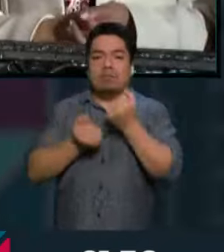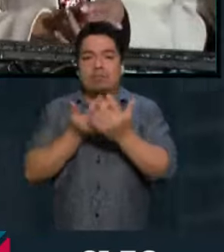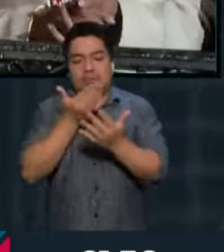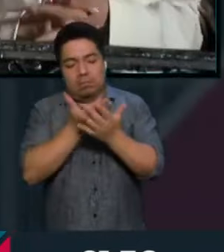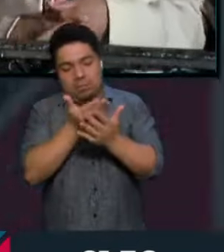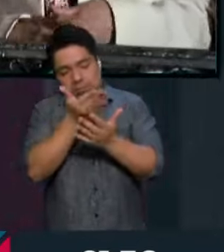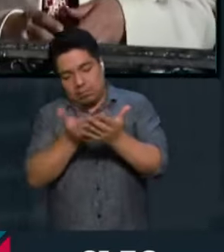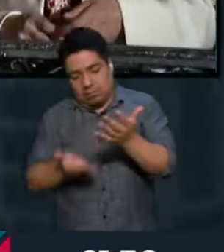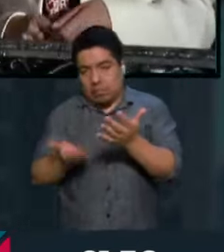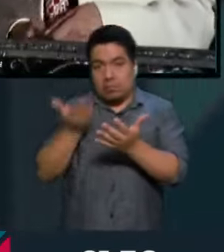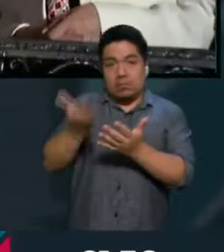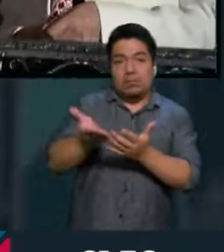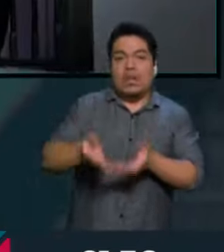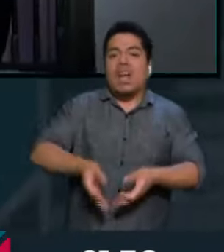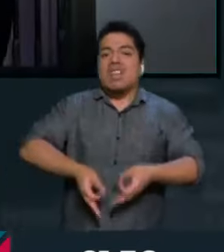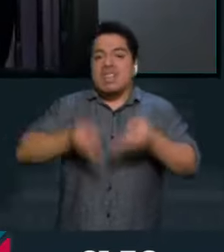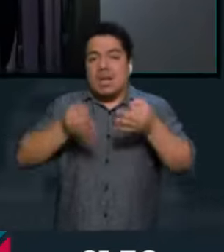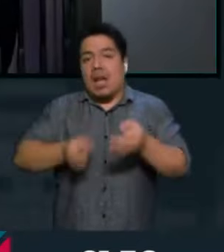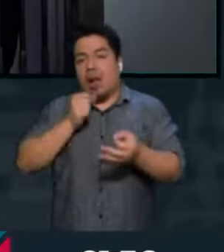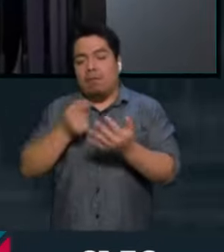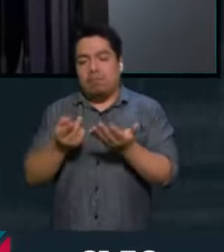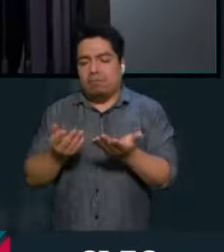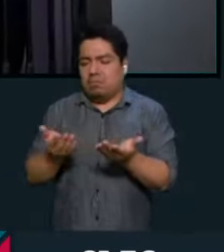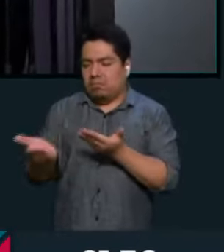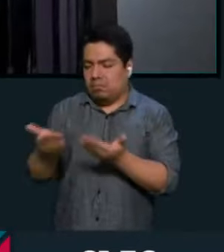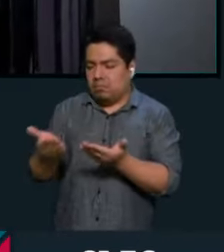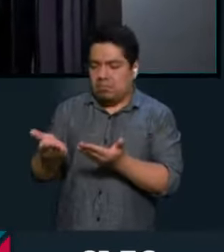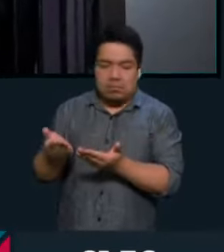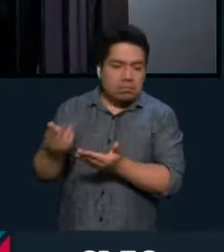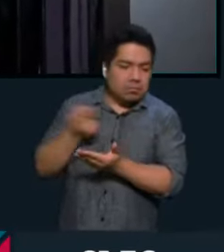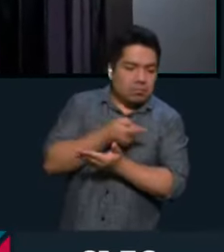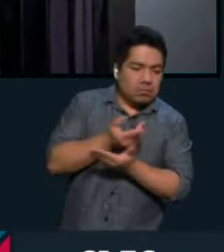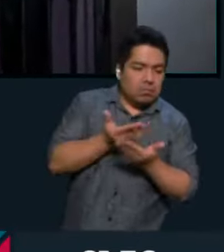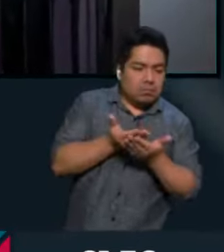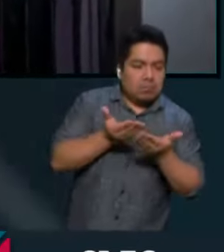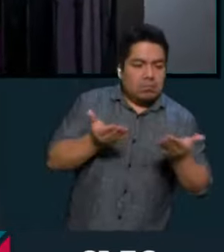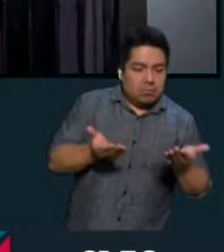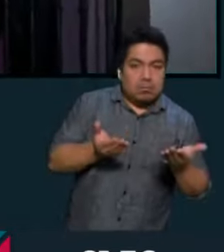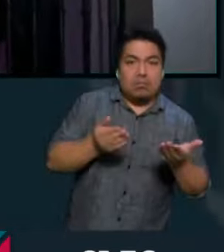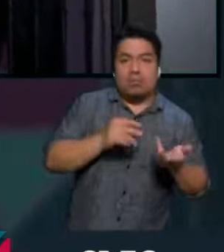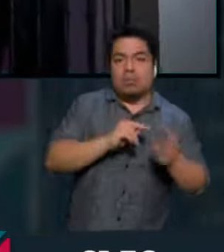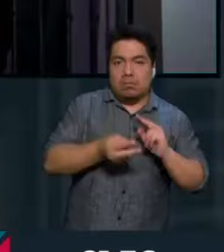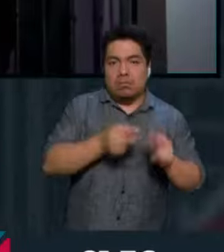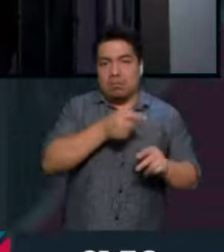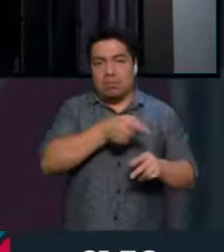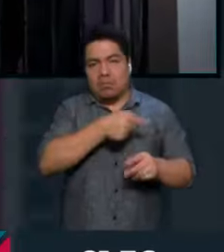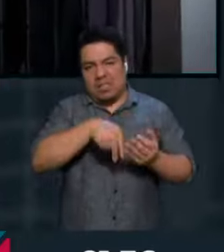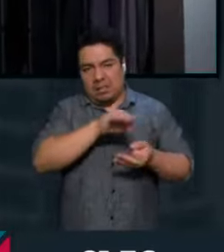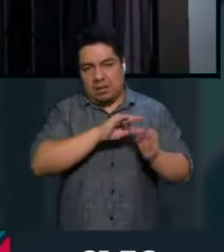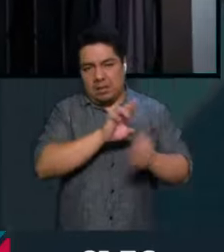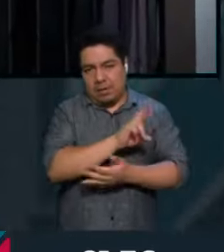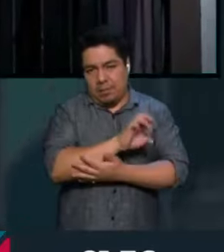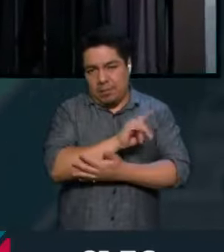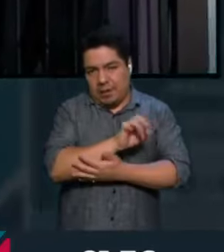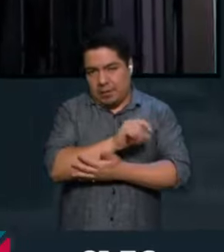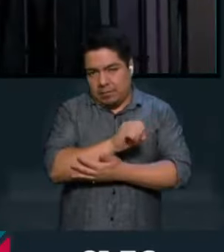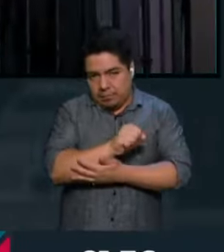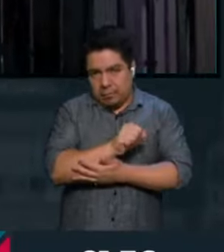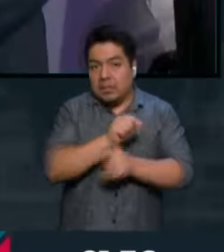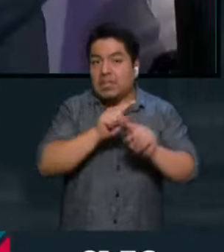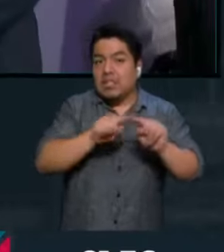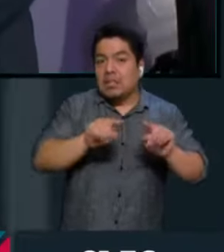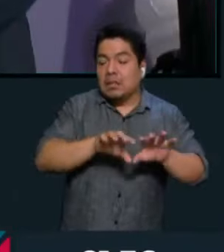mesa que son exactamente contrarios a lo que se vislumbra, serían las posiciones de parte de los republicanos. Entonces,